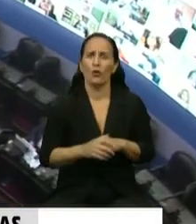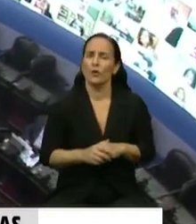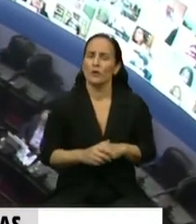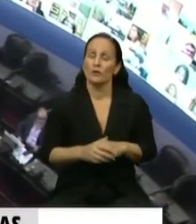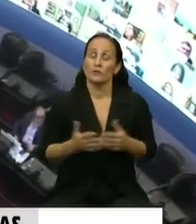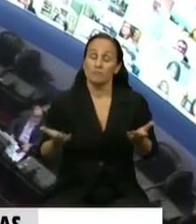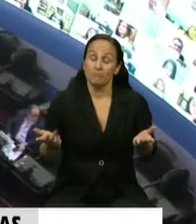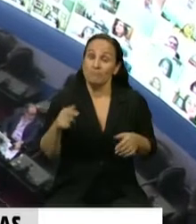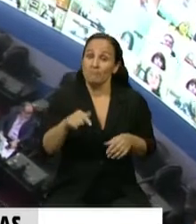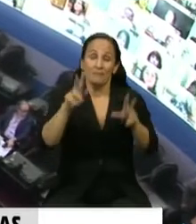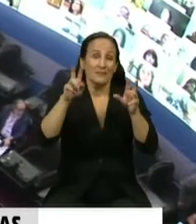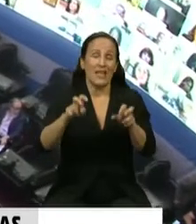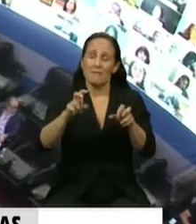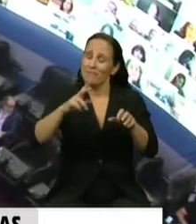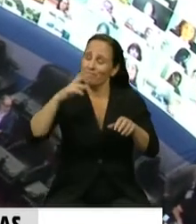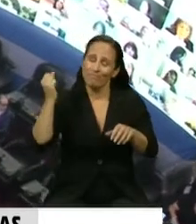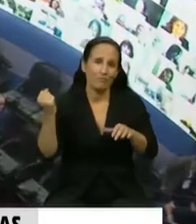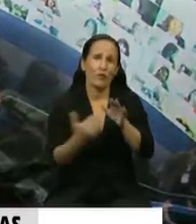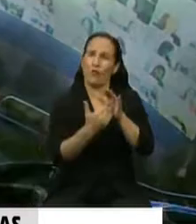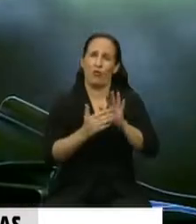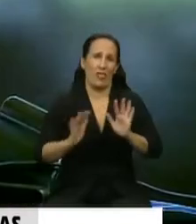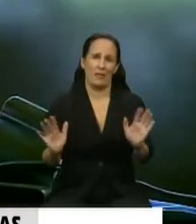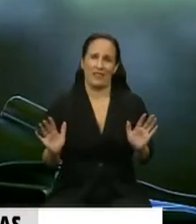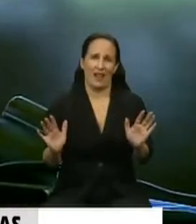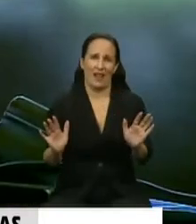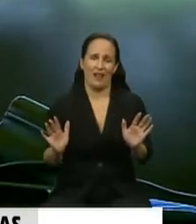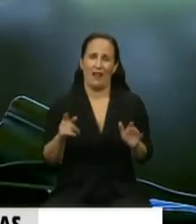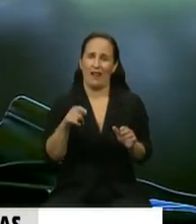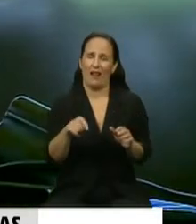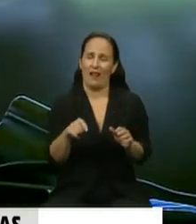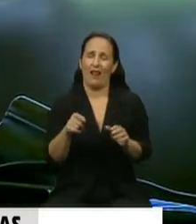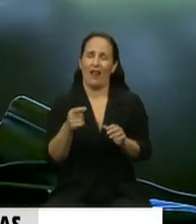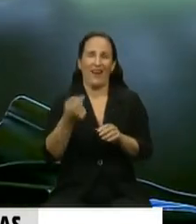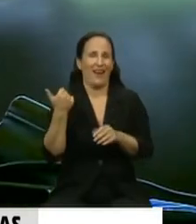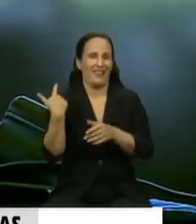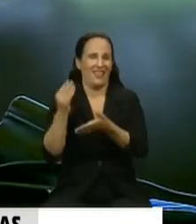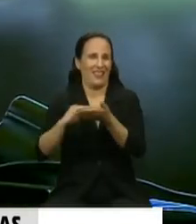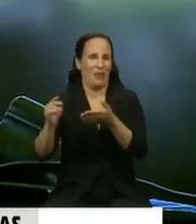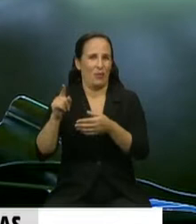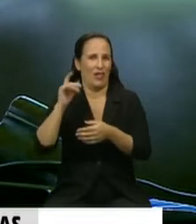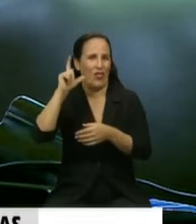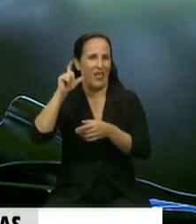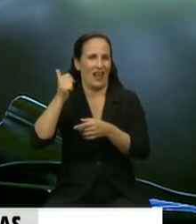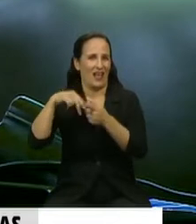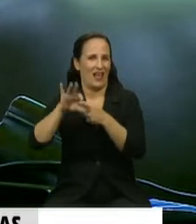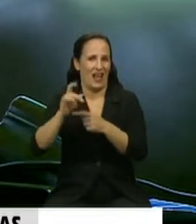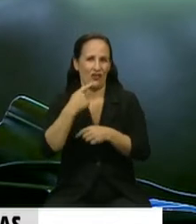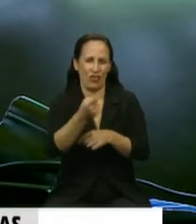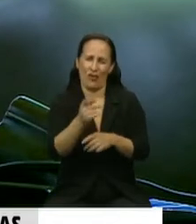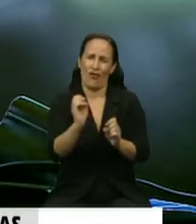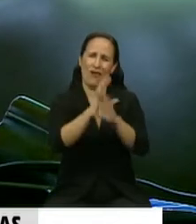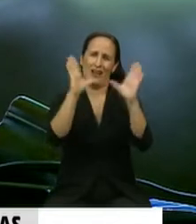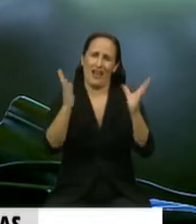que es fundamental. Es claro lo que recién decía el diputado del Caño, no ha habido la